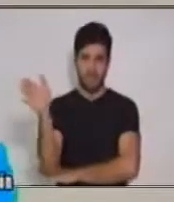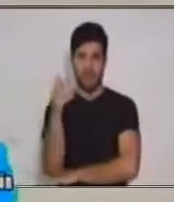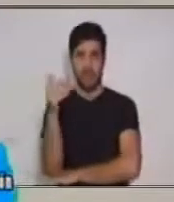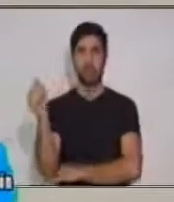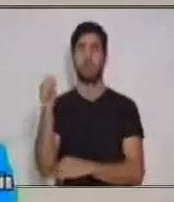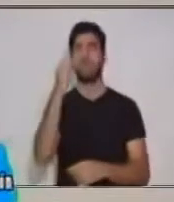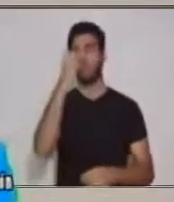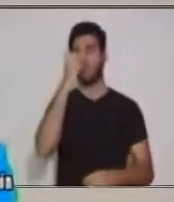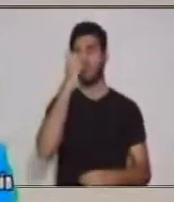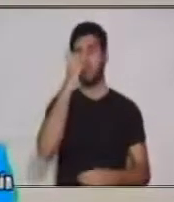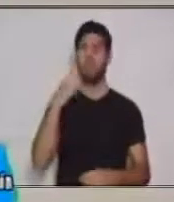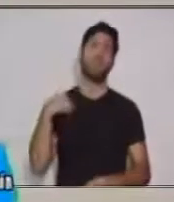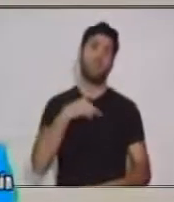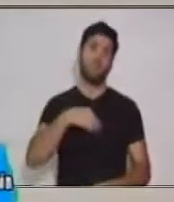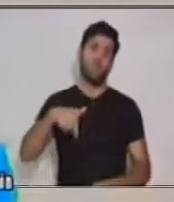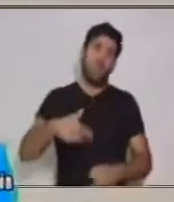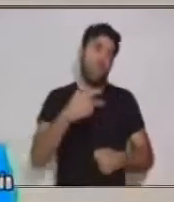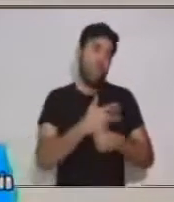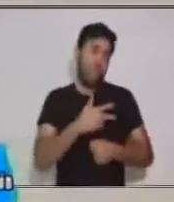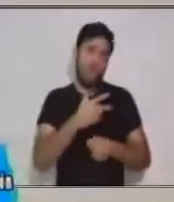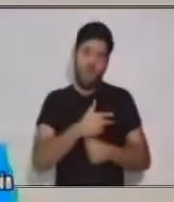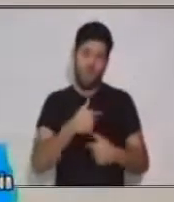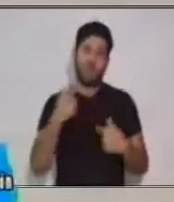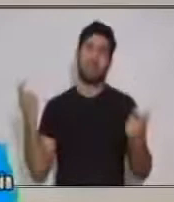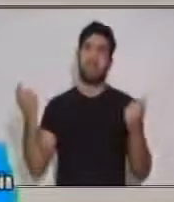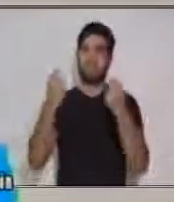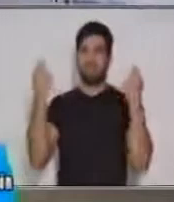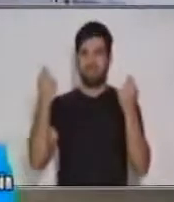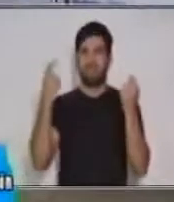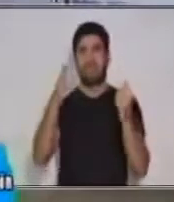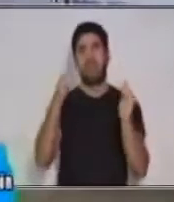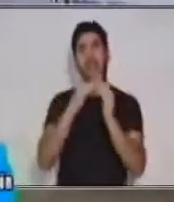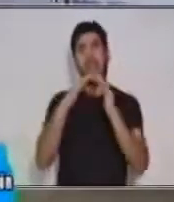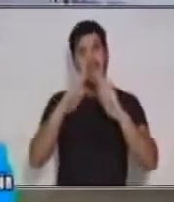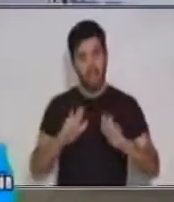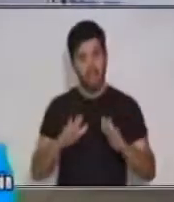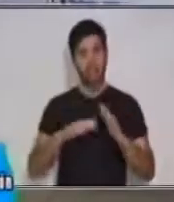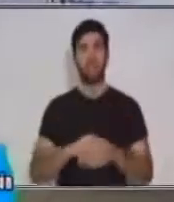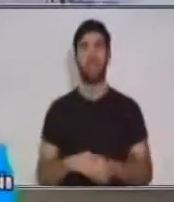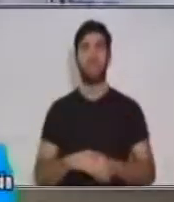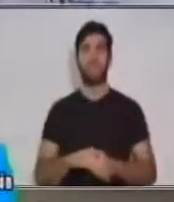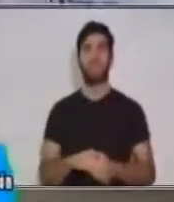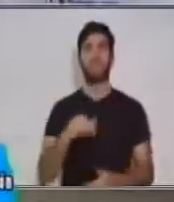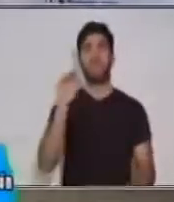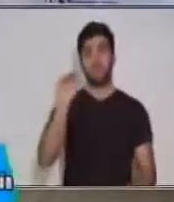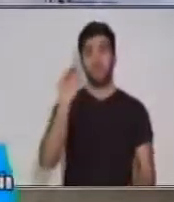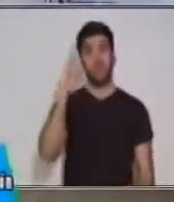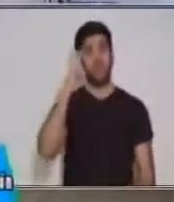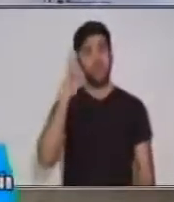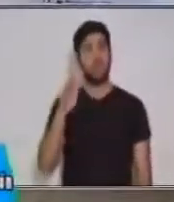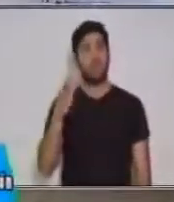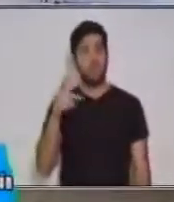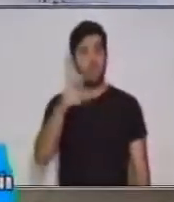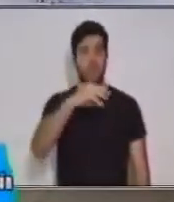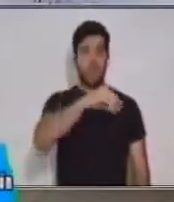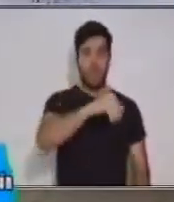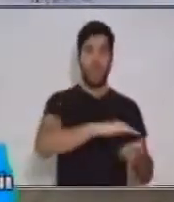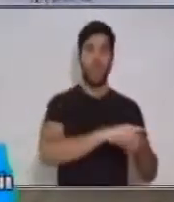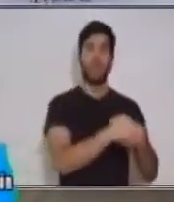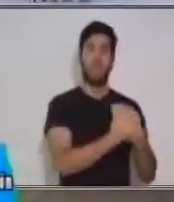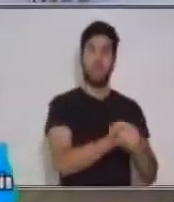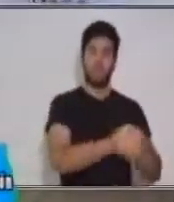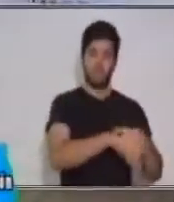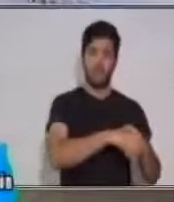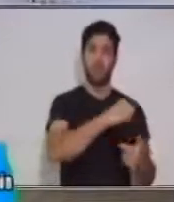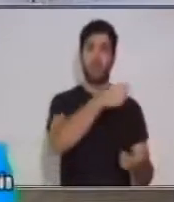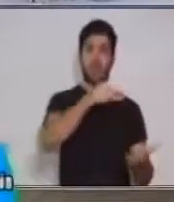sí, como somos tan guatemaltecos, lo vamos a celebrar en casita, ¿verdad? Te recordamos, lávate las manos